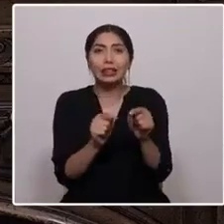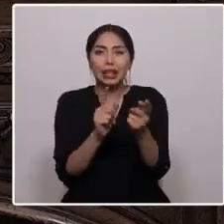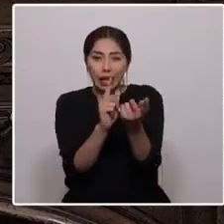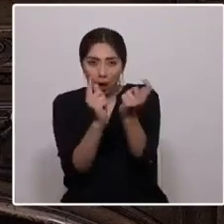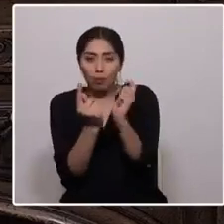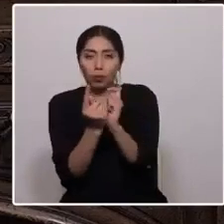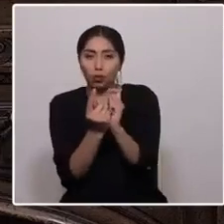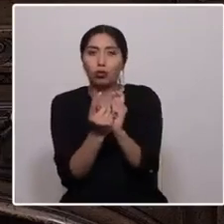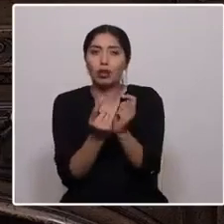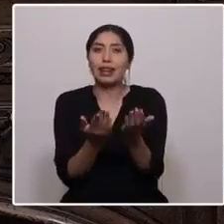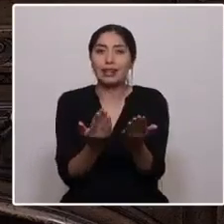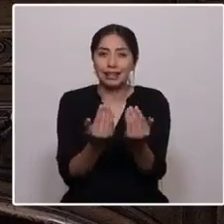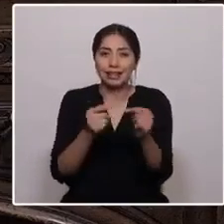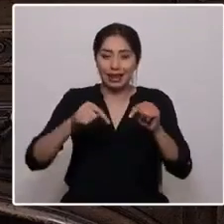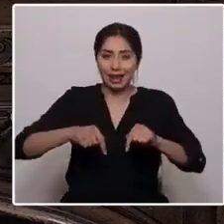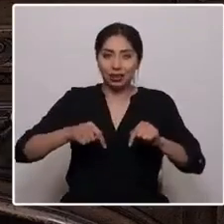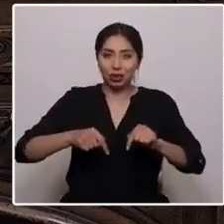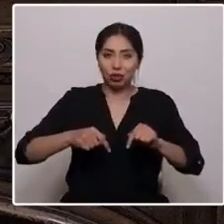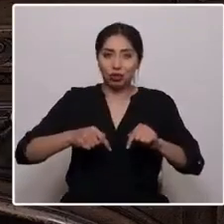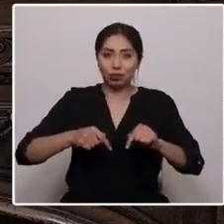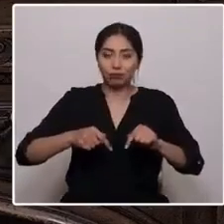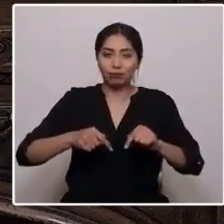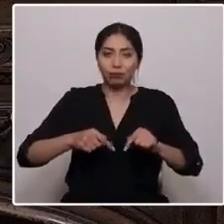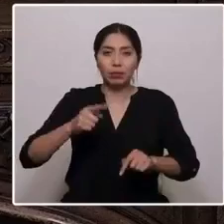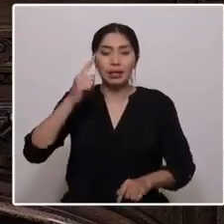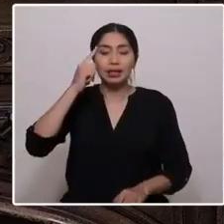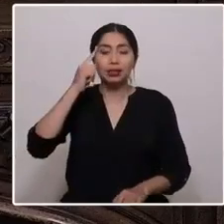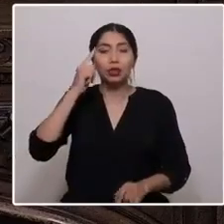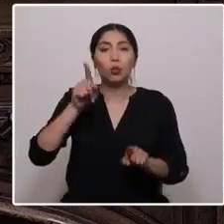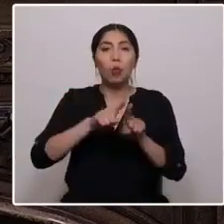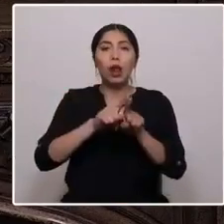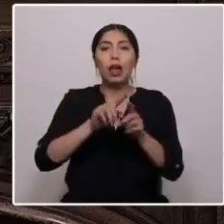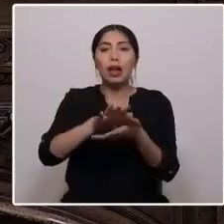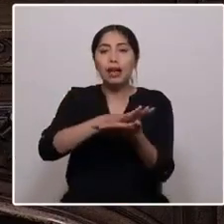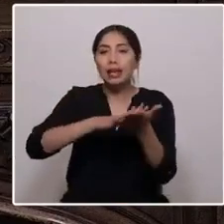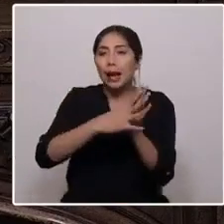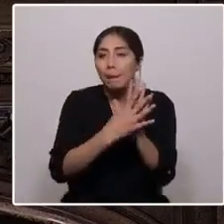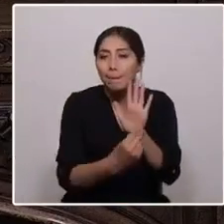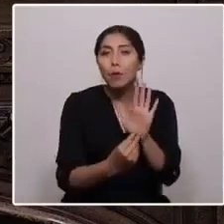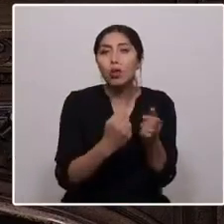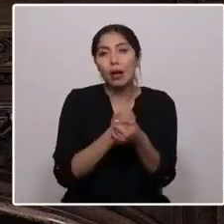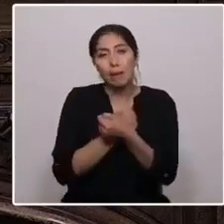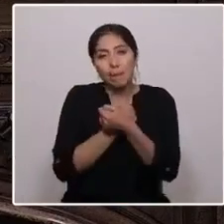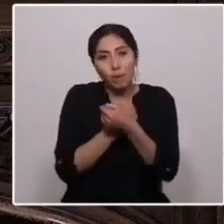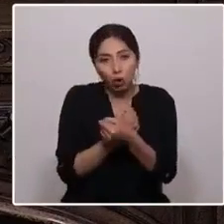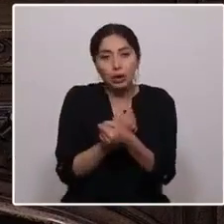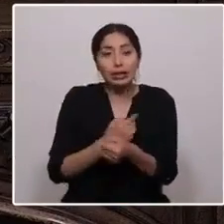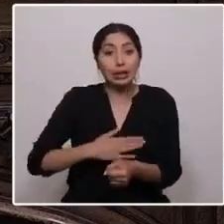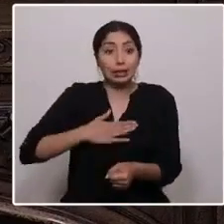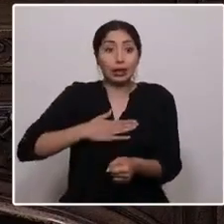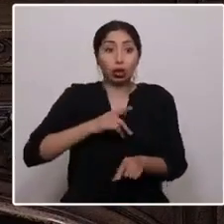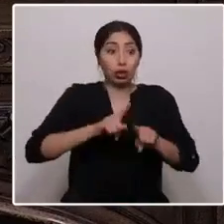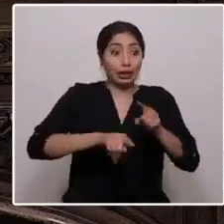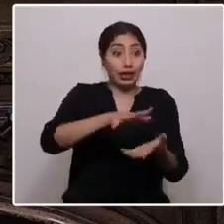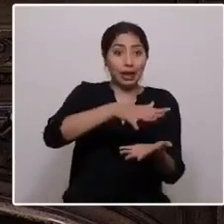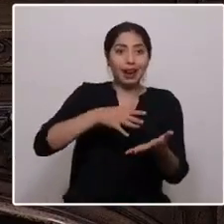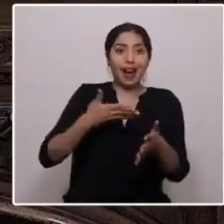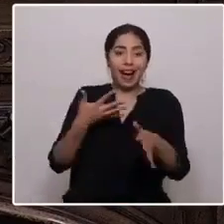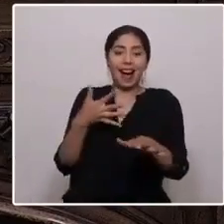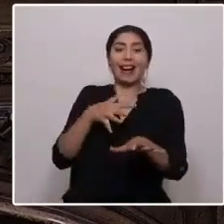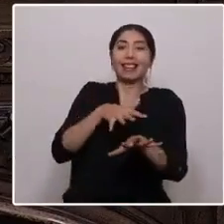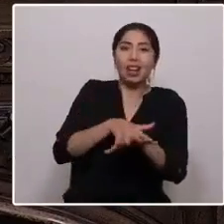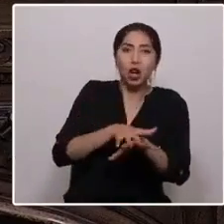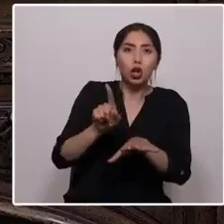en este espacio, aferrado al ejemplo de amor, entendiéndose parte de la tierra y no propietario. Hoy tenemos la